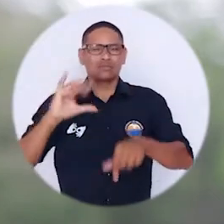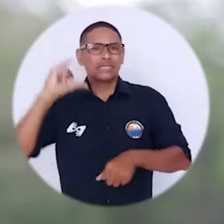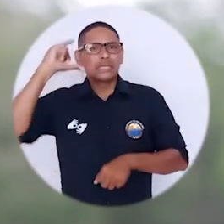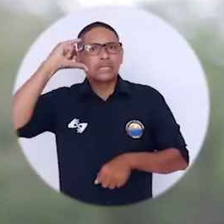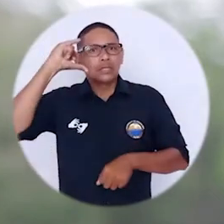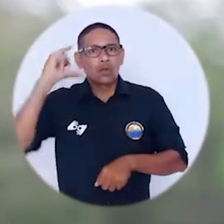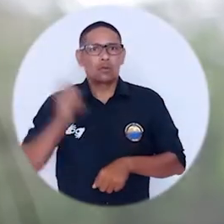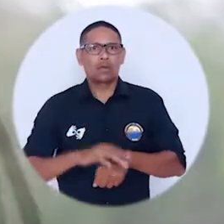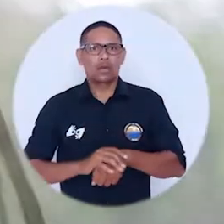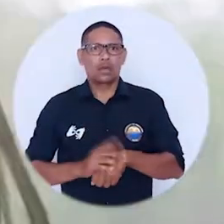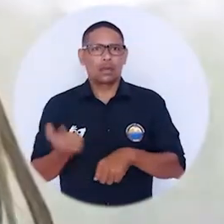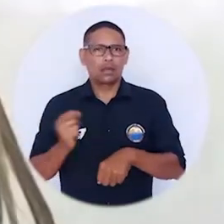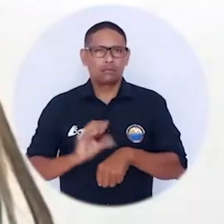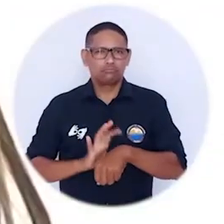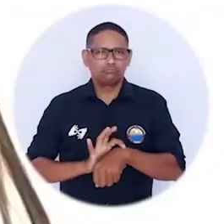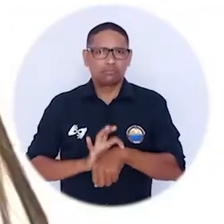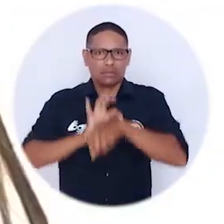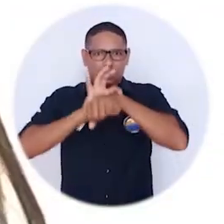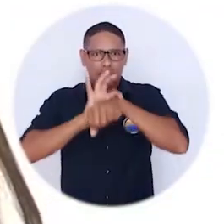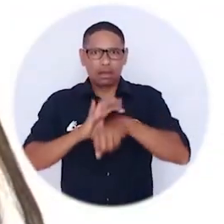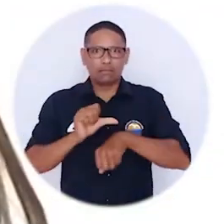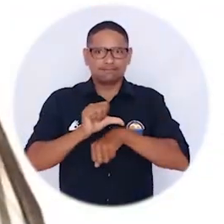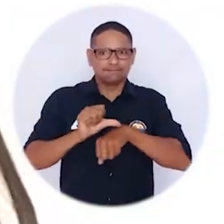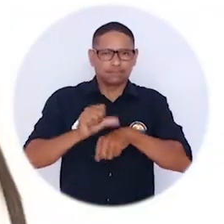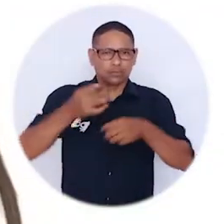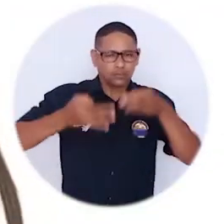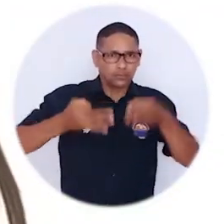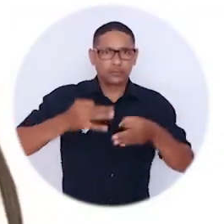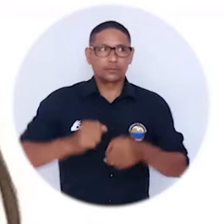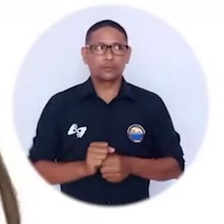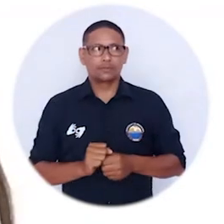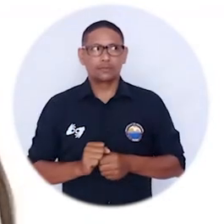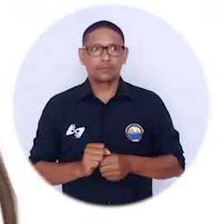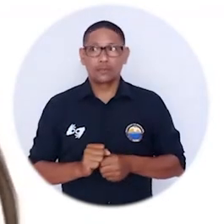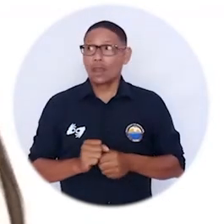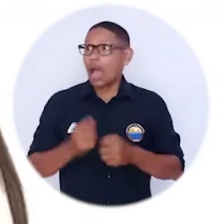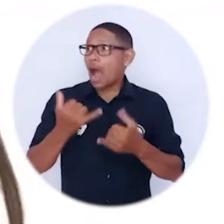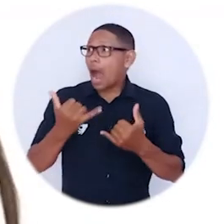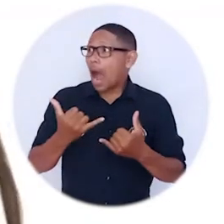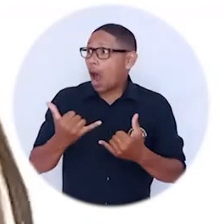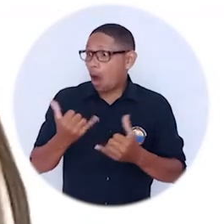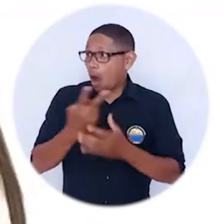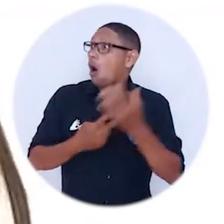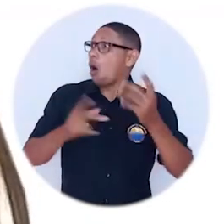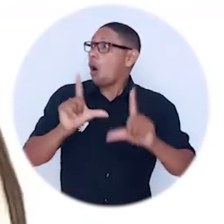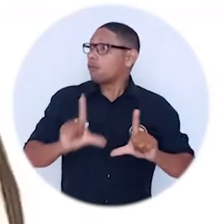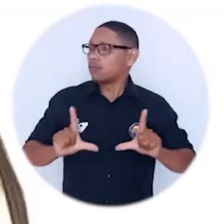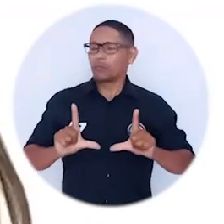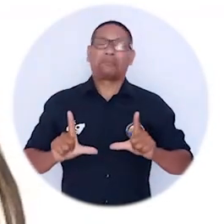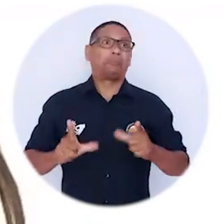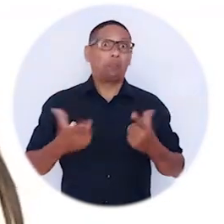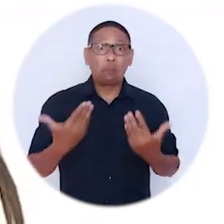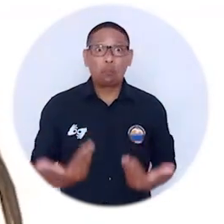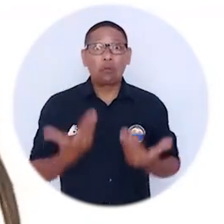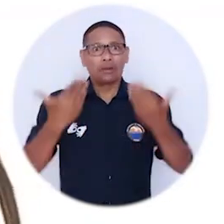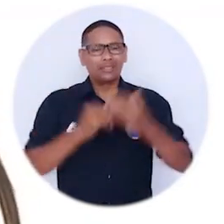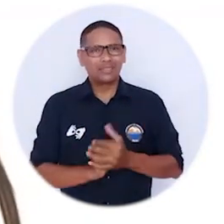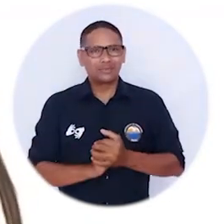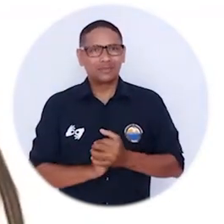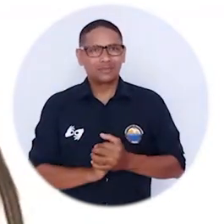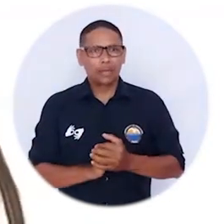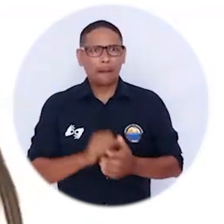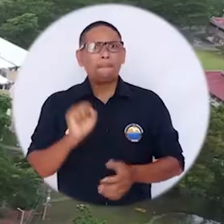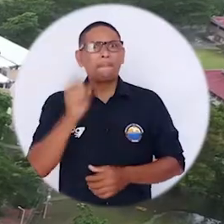clínica, jurídica y forense. Esto ha llegado enhorabuena, es el mejor momento porque somos la primera